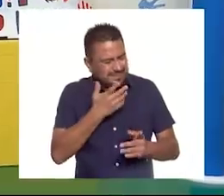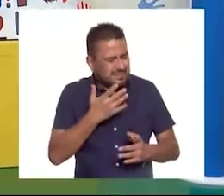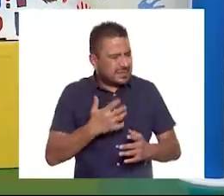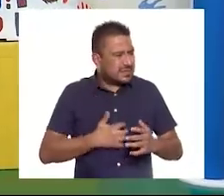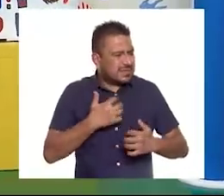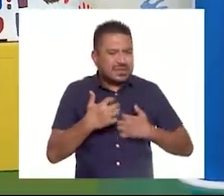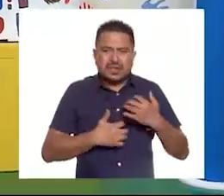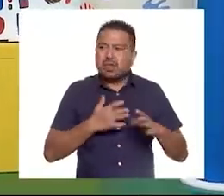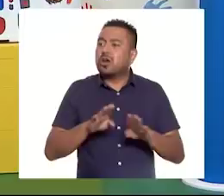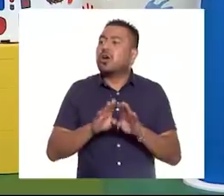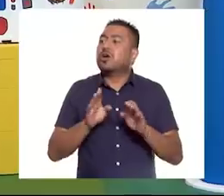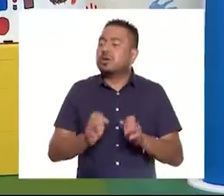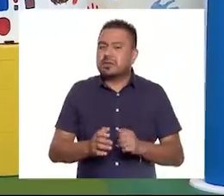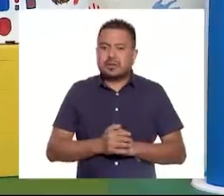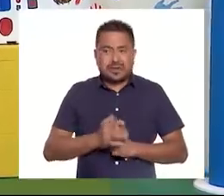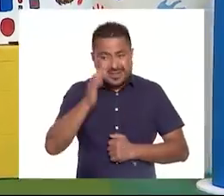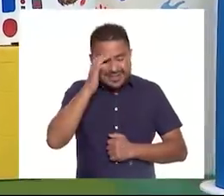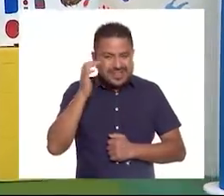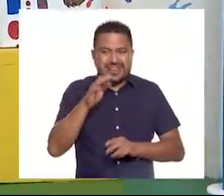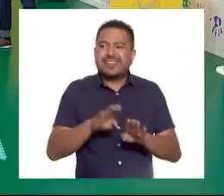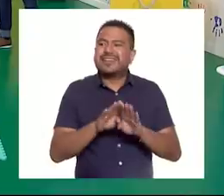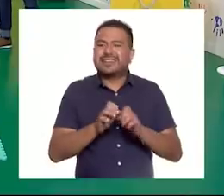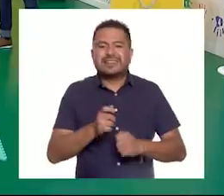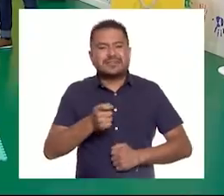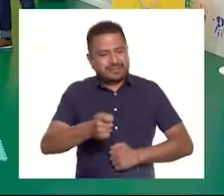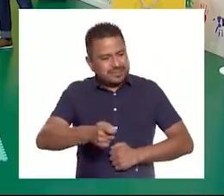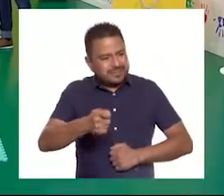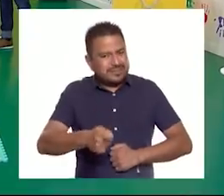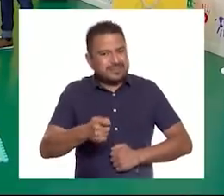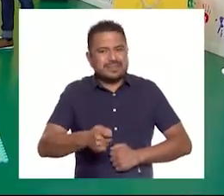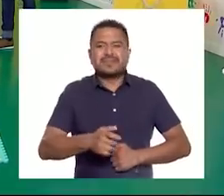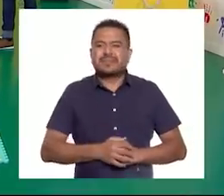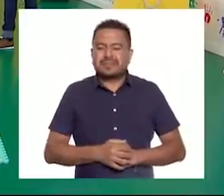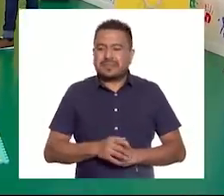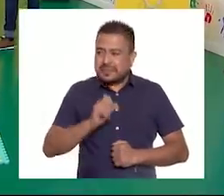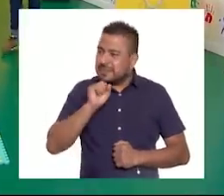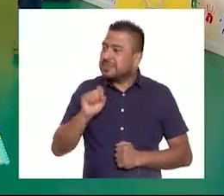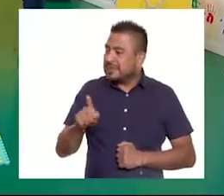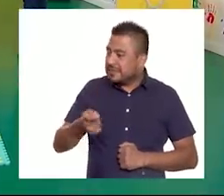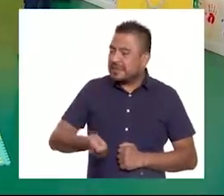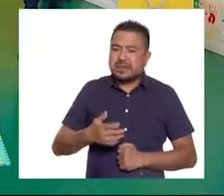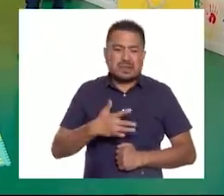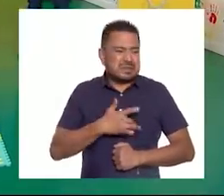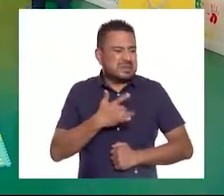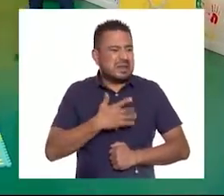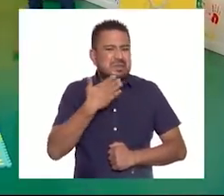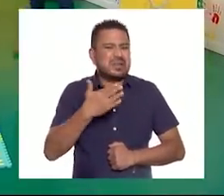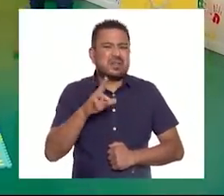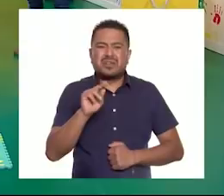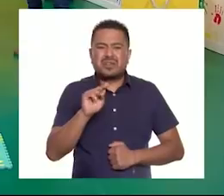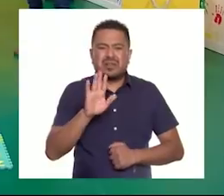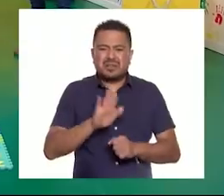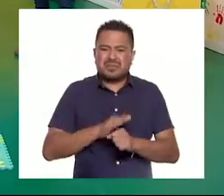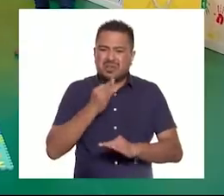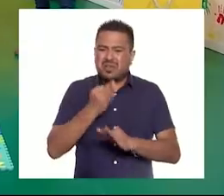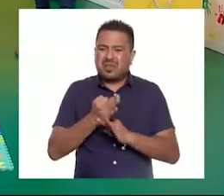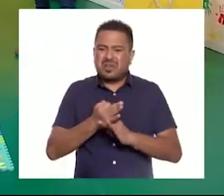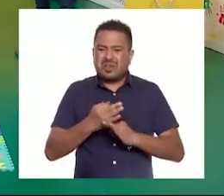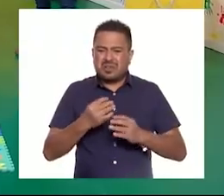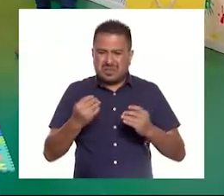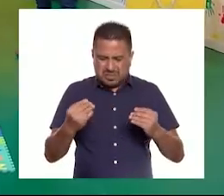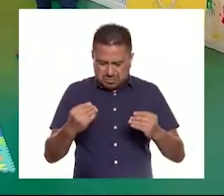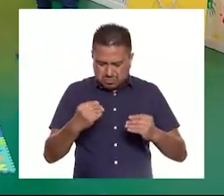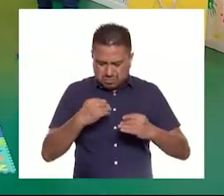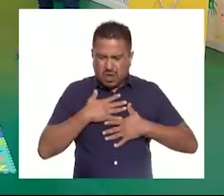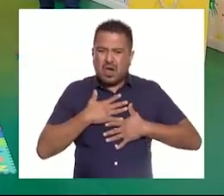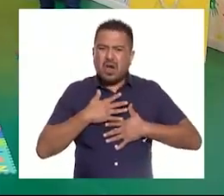coraje! ¿Cómo estás, Mariana? Hola, Erick. ¿Cómo estás? Te saludo. Sí, saludo. Pues no estoy tan bien, mira. ¿Ves esta mancha? Esta mancha que está